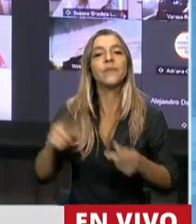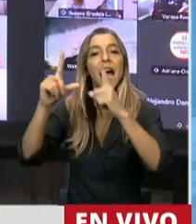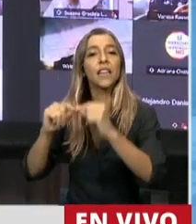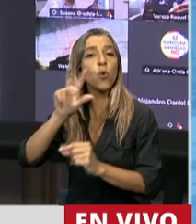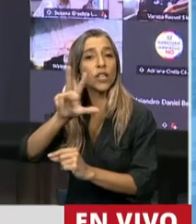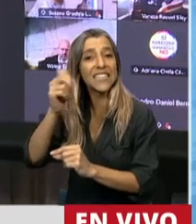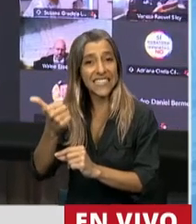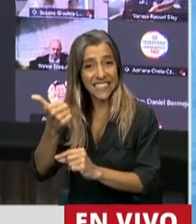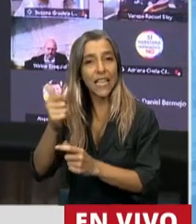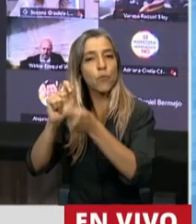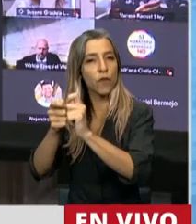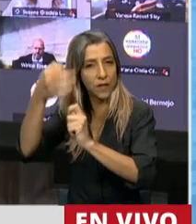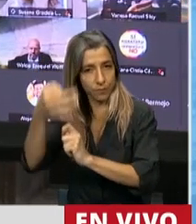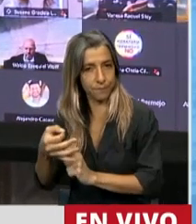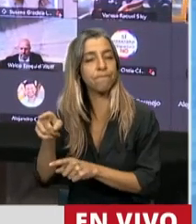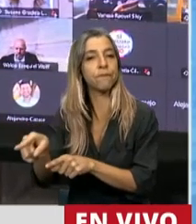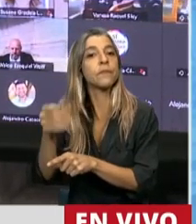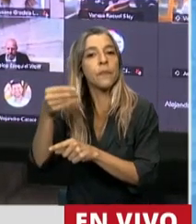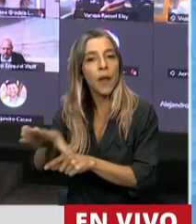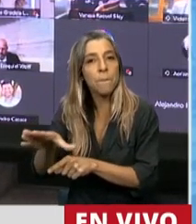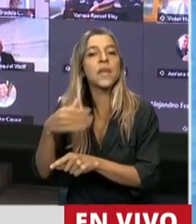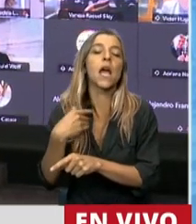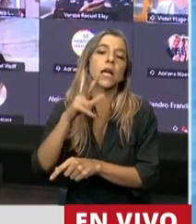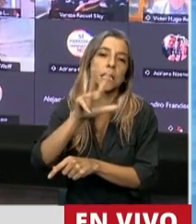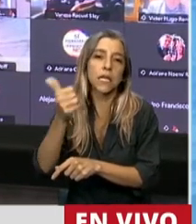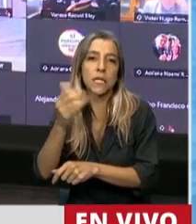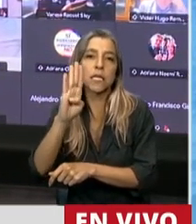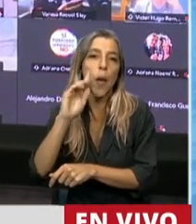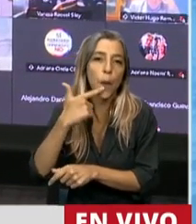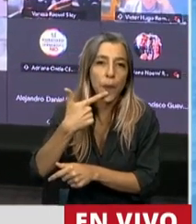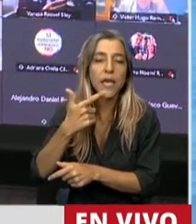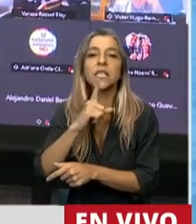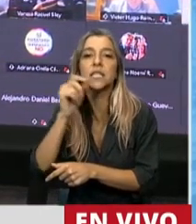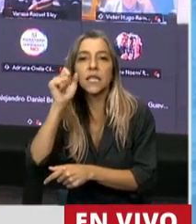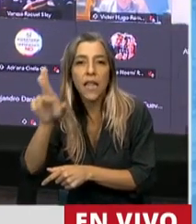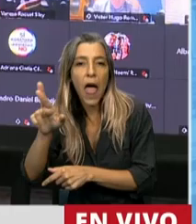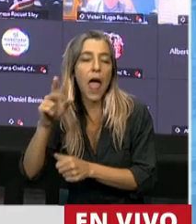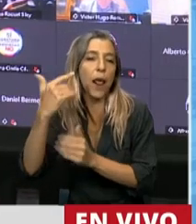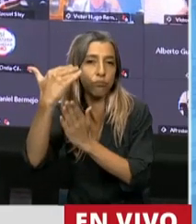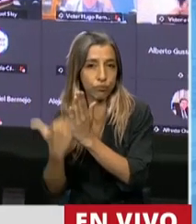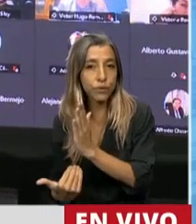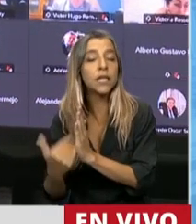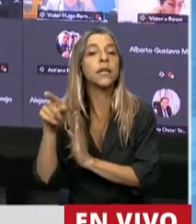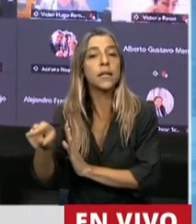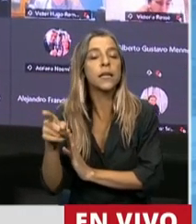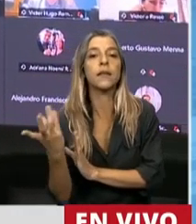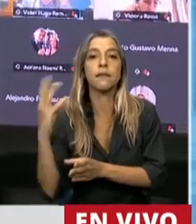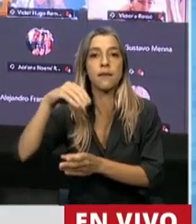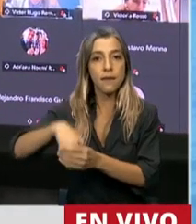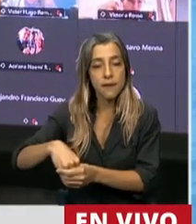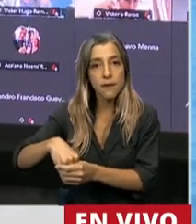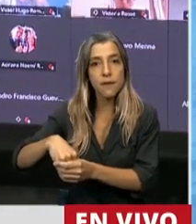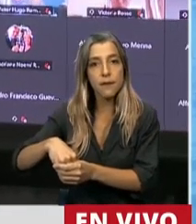36, donde empieza a través del 36BIS, el 36TER y otros sucesivos, a incorporar